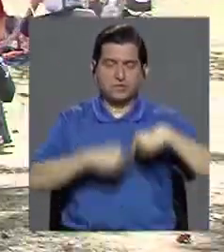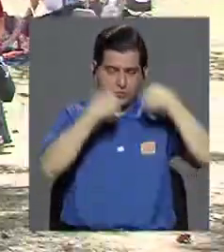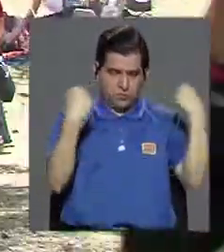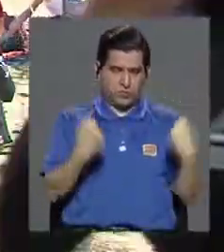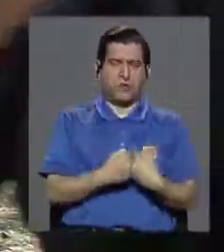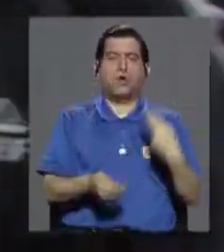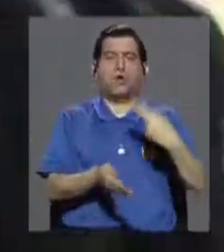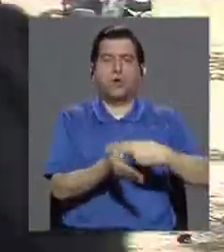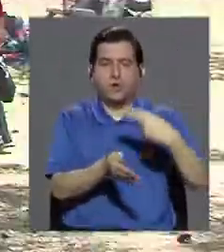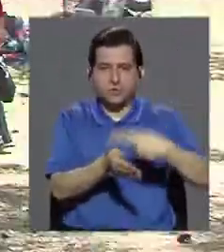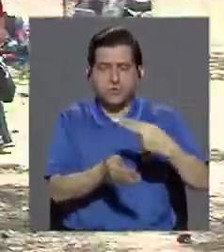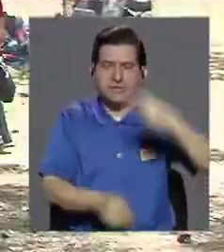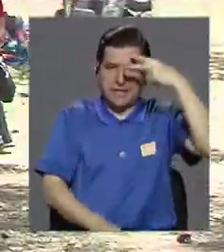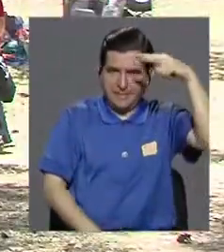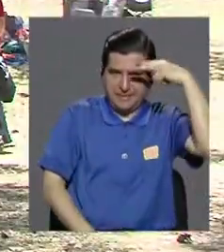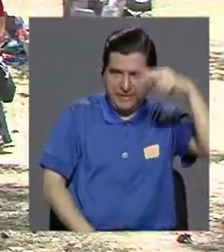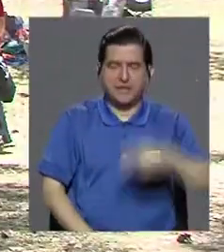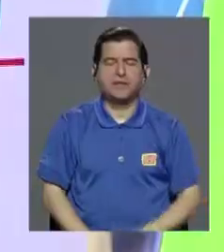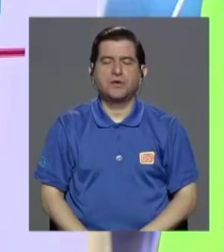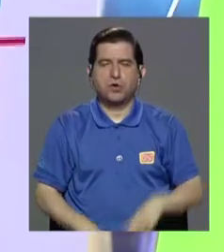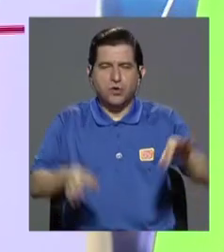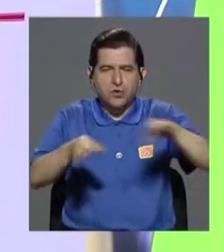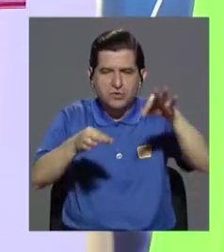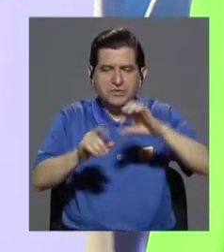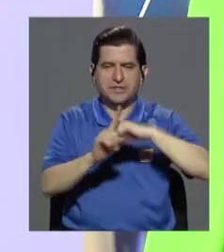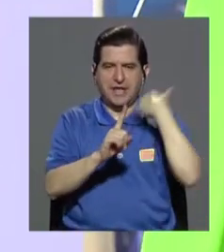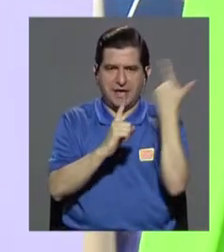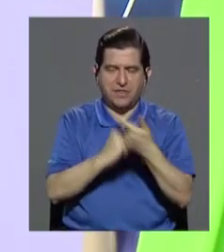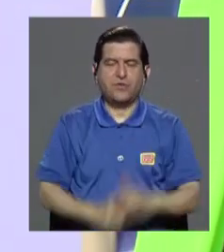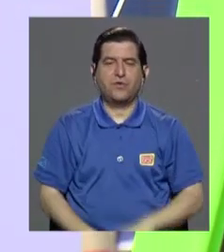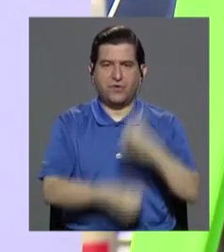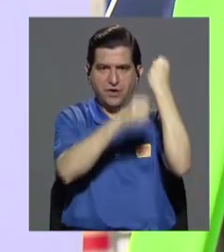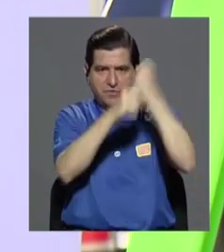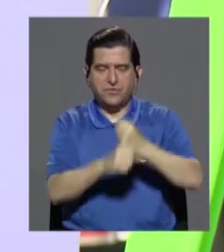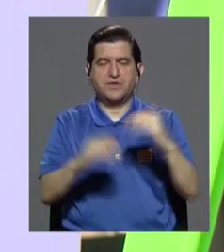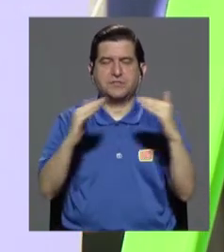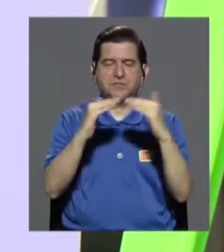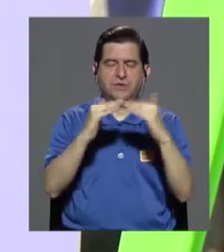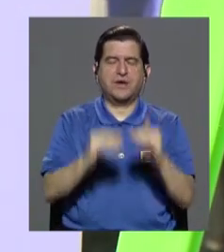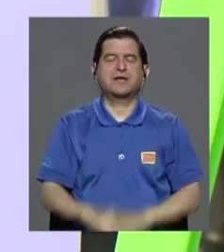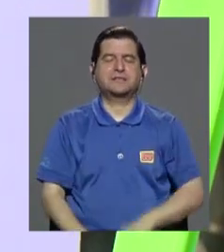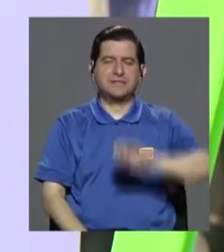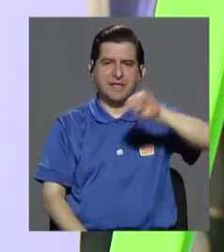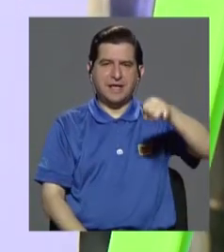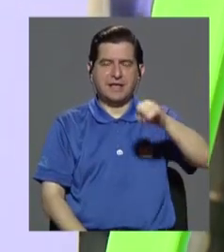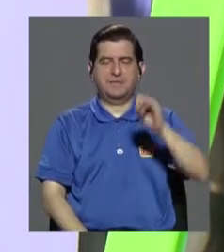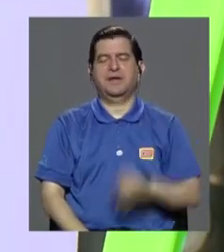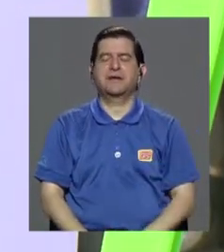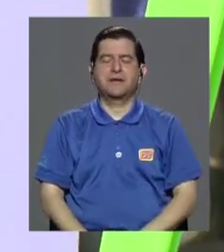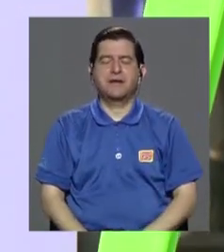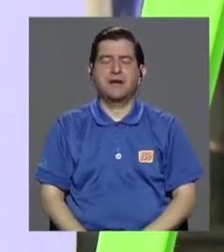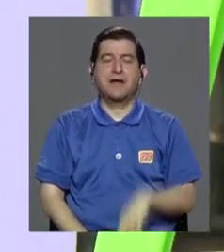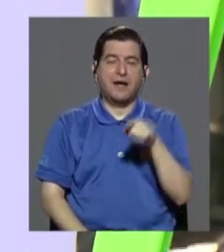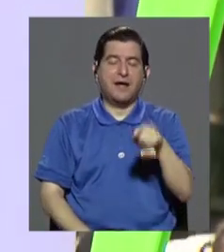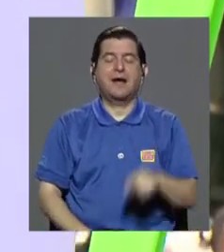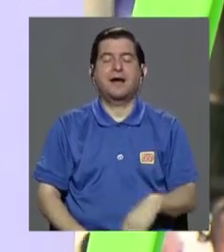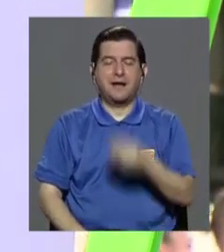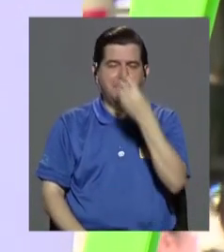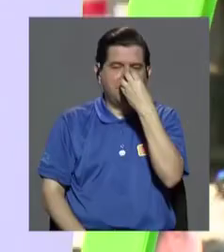México, Tejedoras Sociales, Fundación Casa Hogar Jimena, y los Payasos de Hospi Sonrisas, entre otras.